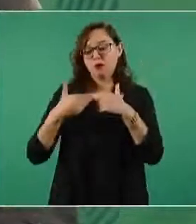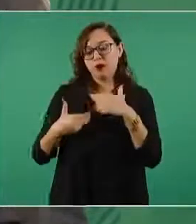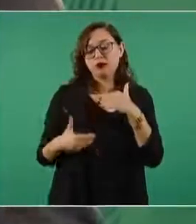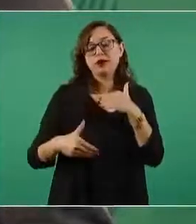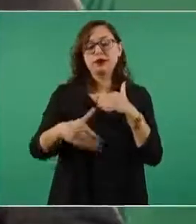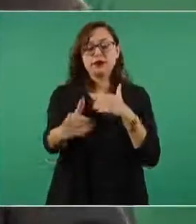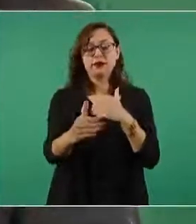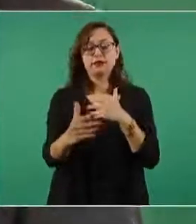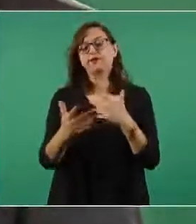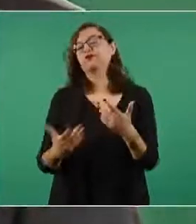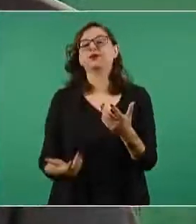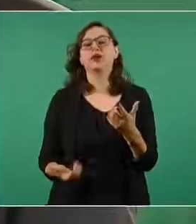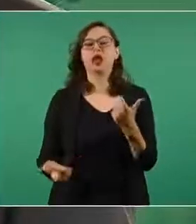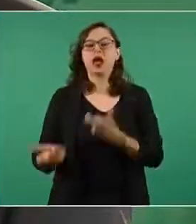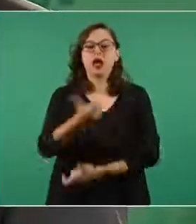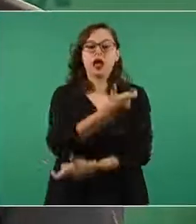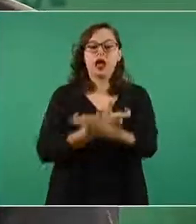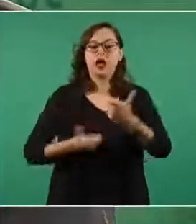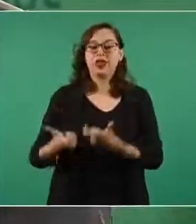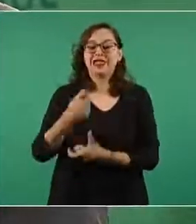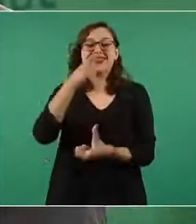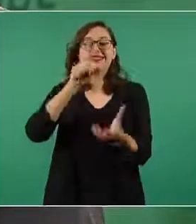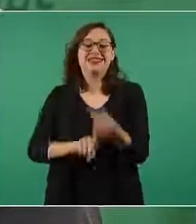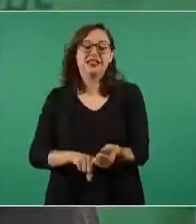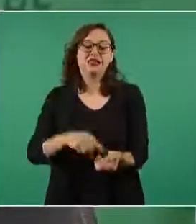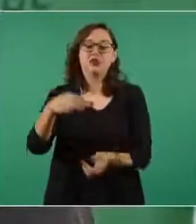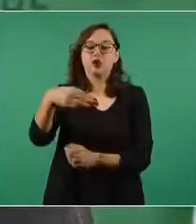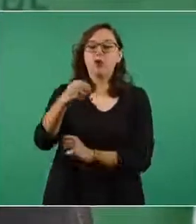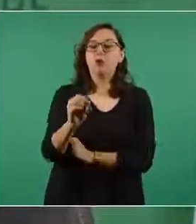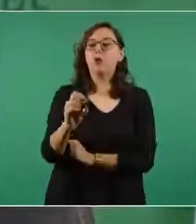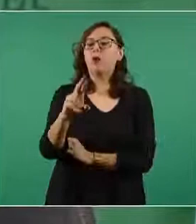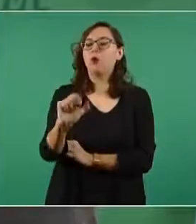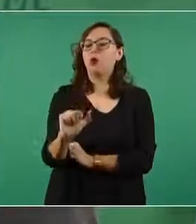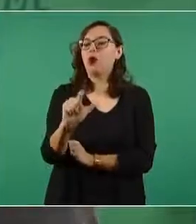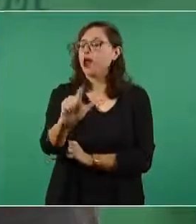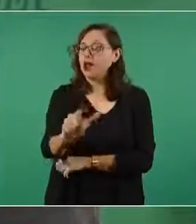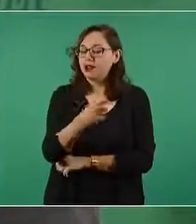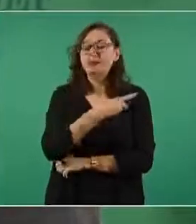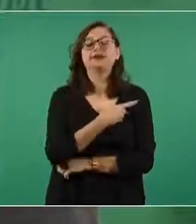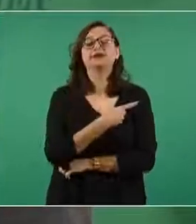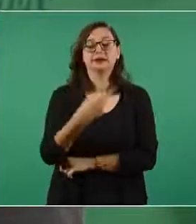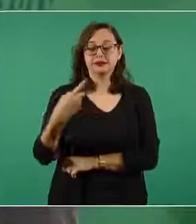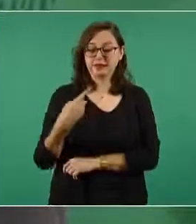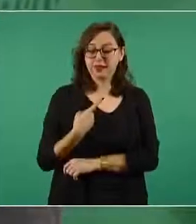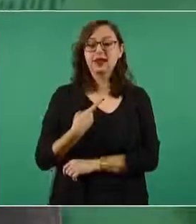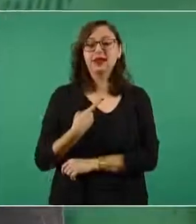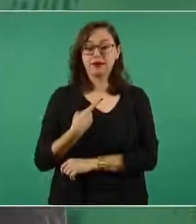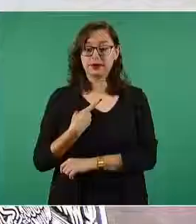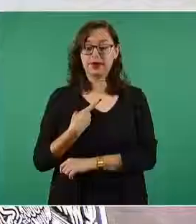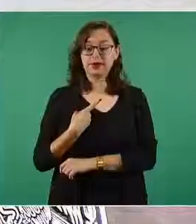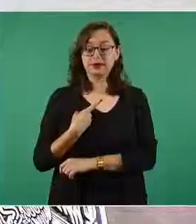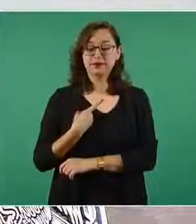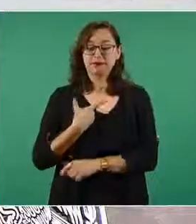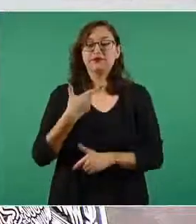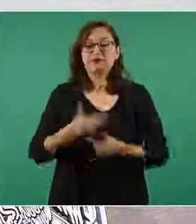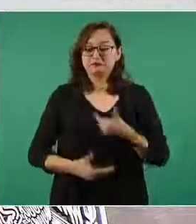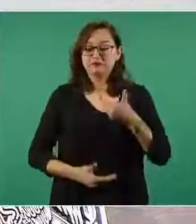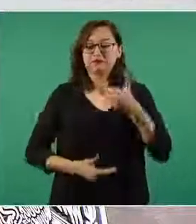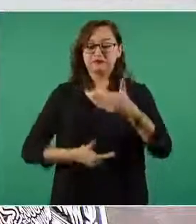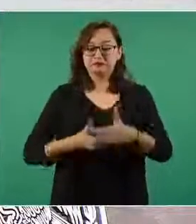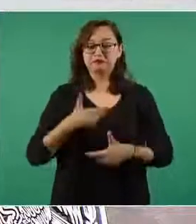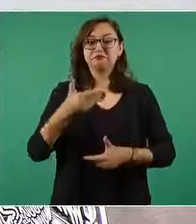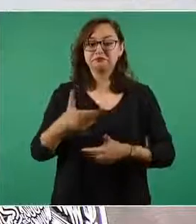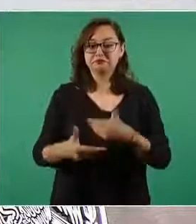denominamos la economía moral y va saliendo